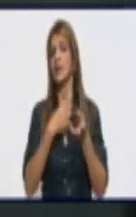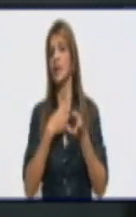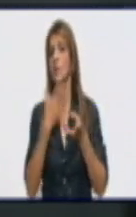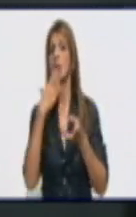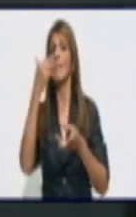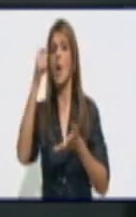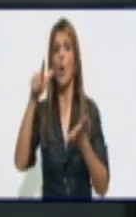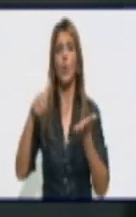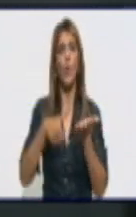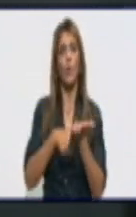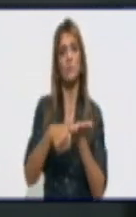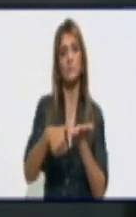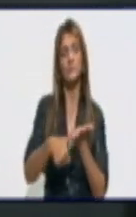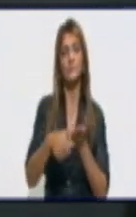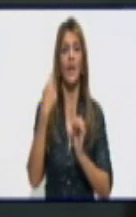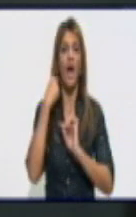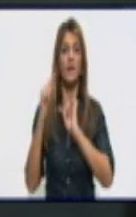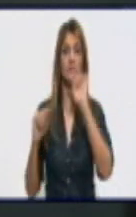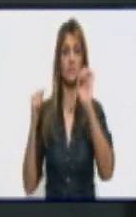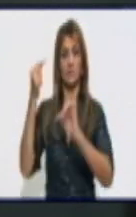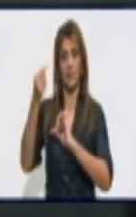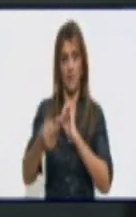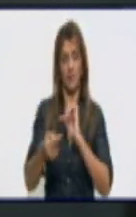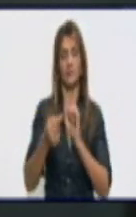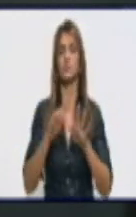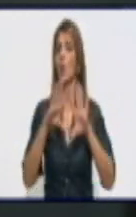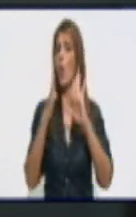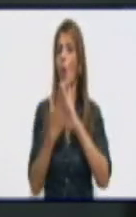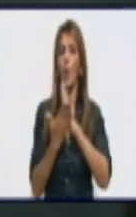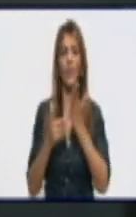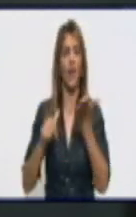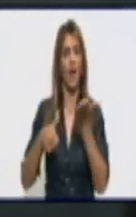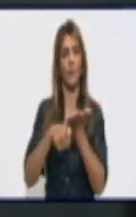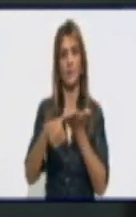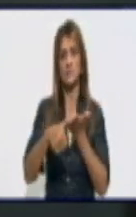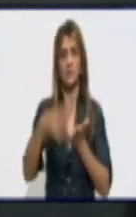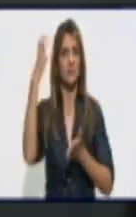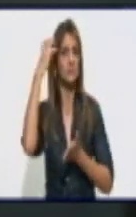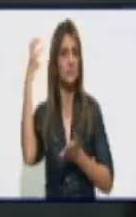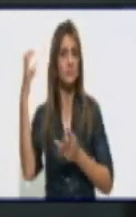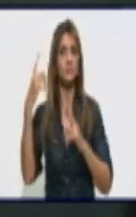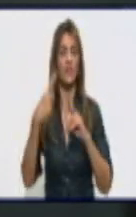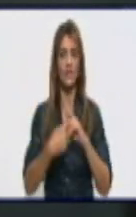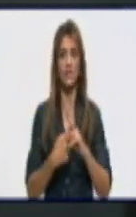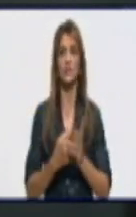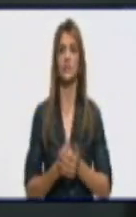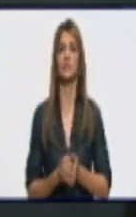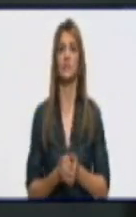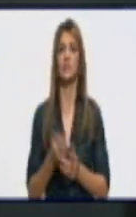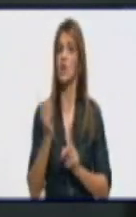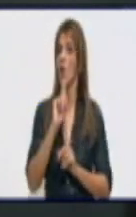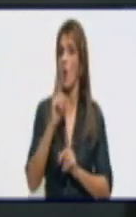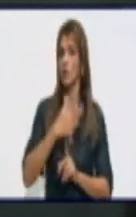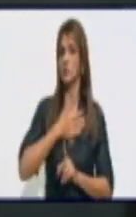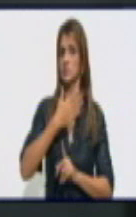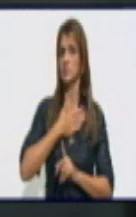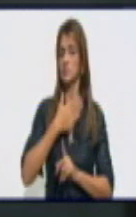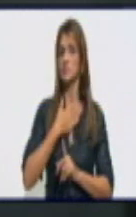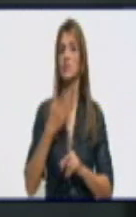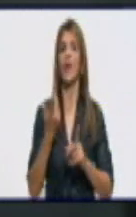año, tanto las pensiones del sector estatal como del no estatal, la pensión va a estar por lo que usted